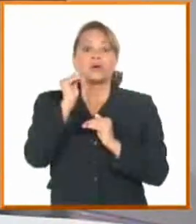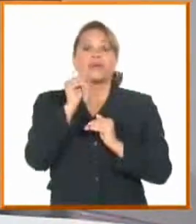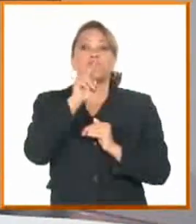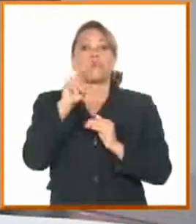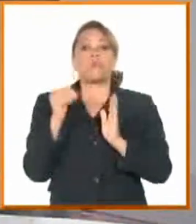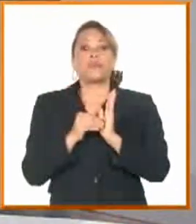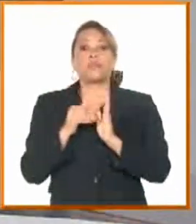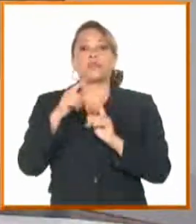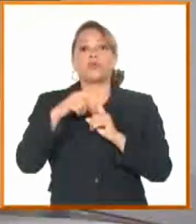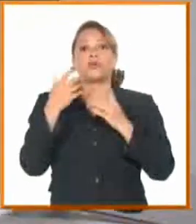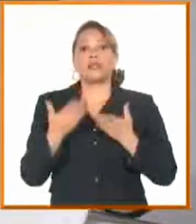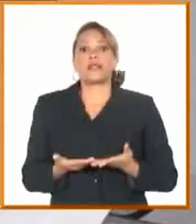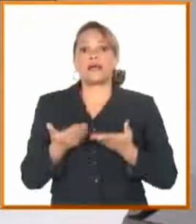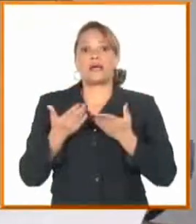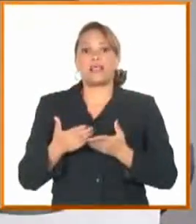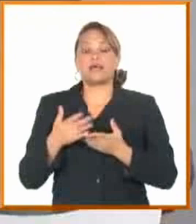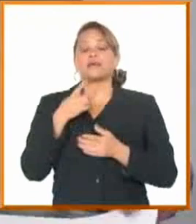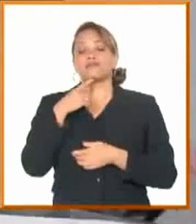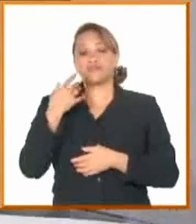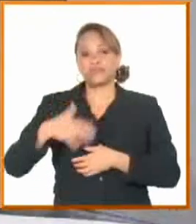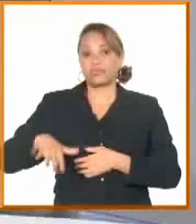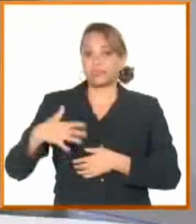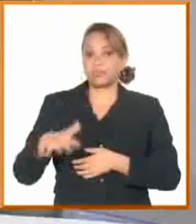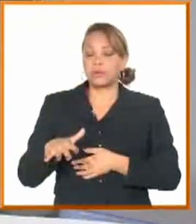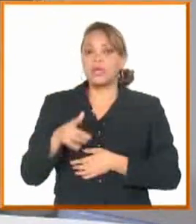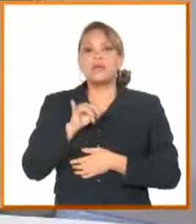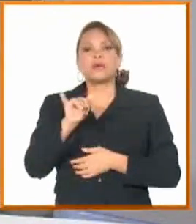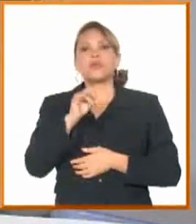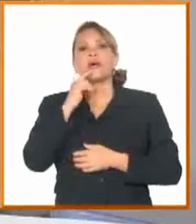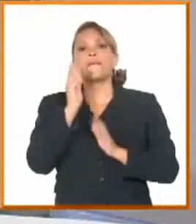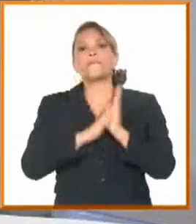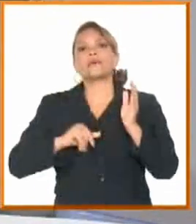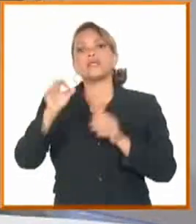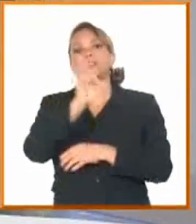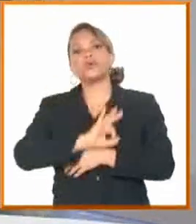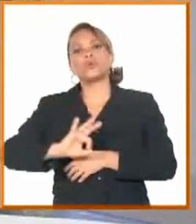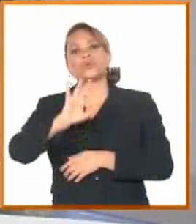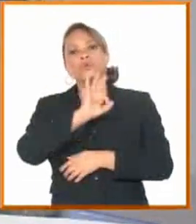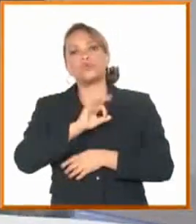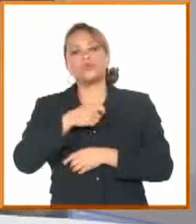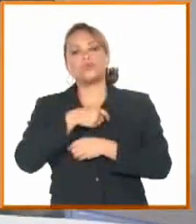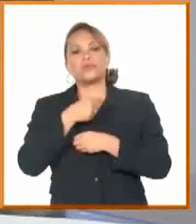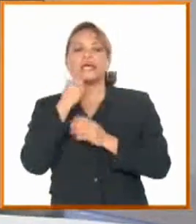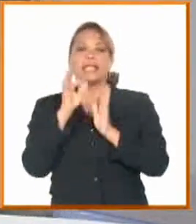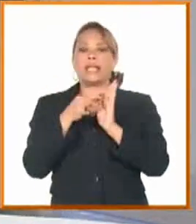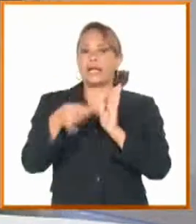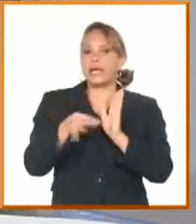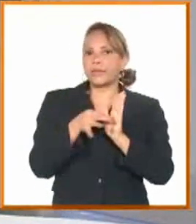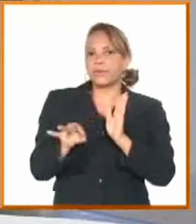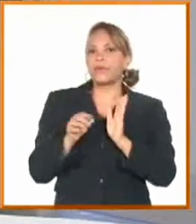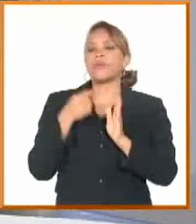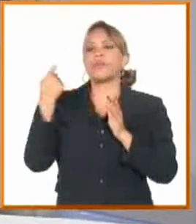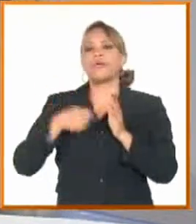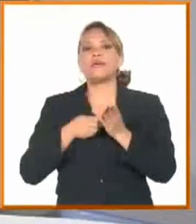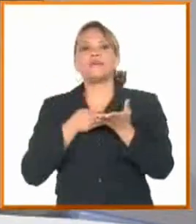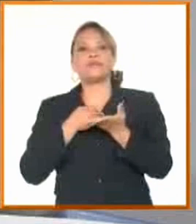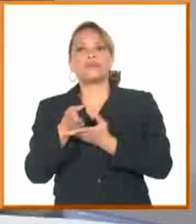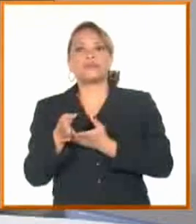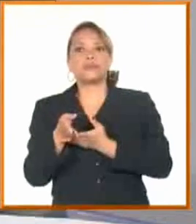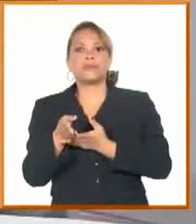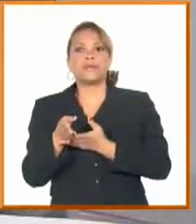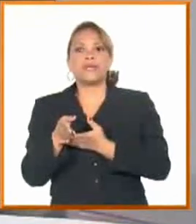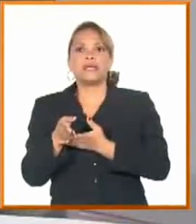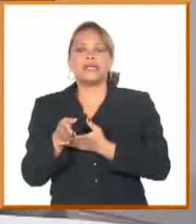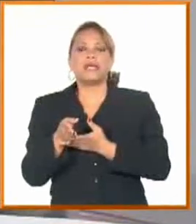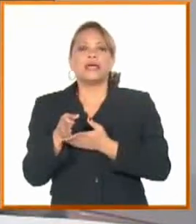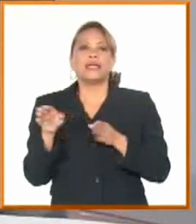tonelada. Pero también este mes de octubre debemos tener, repito, el aseguramiento del arroz. Debemos continuar, debemos rescatar o restablecer